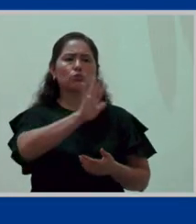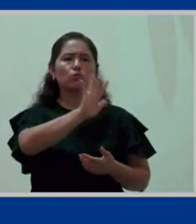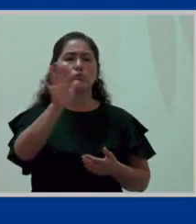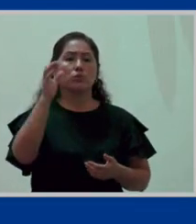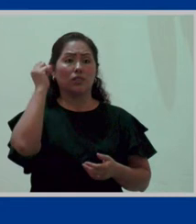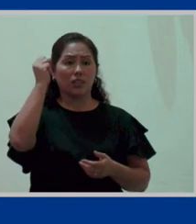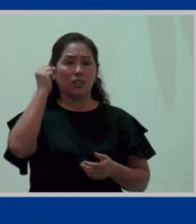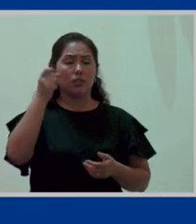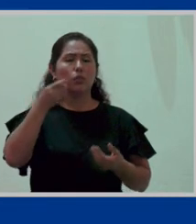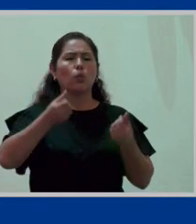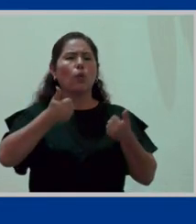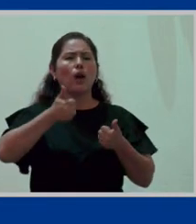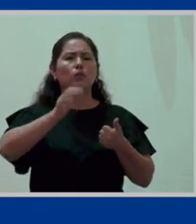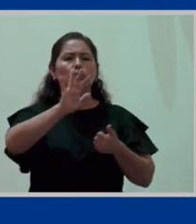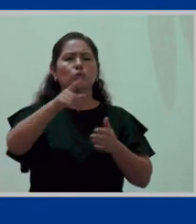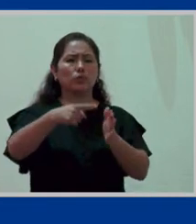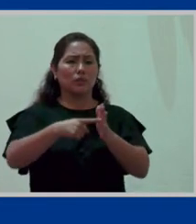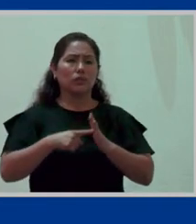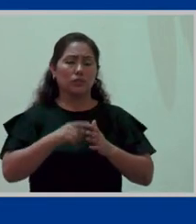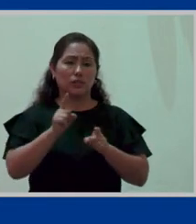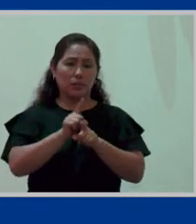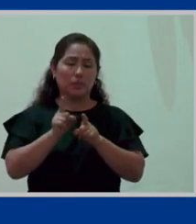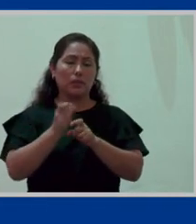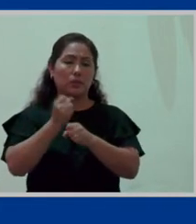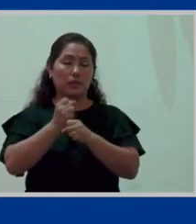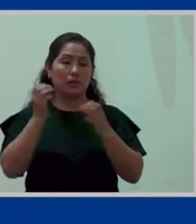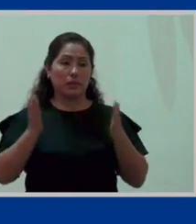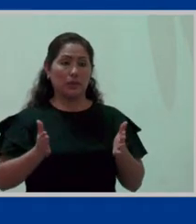y sus obligaciones también como empleador. Bien.